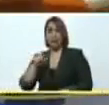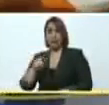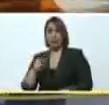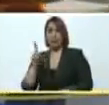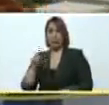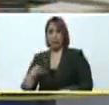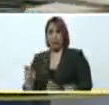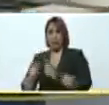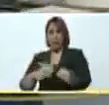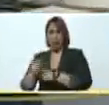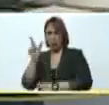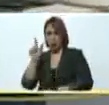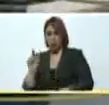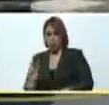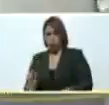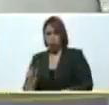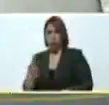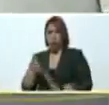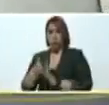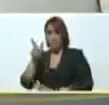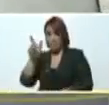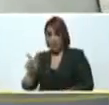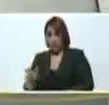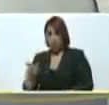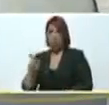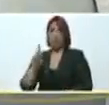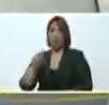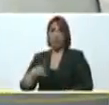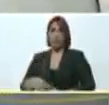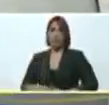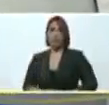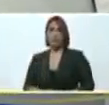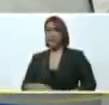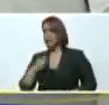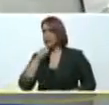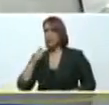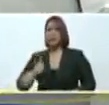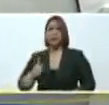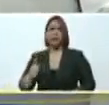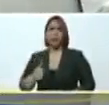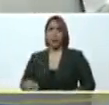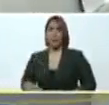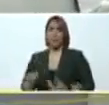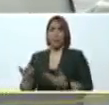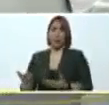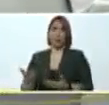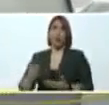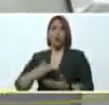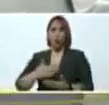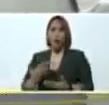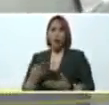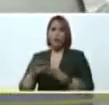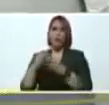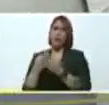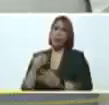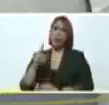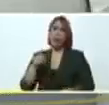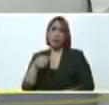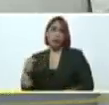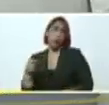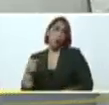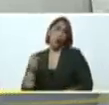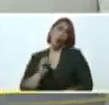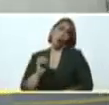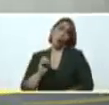trasplante de médula ósea, para lo del paciente y también quien quiera donar. Correcto. Puede ser familiar o no puede ser la